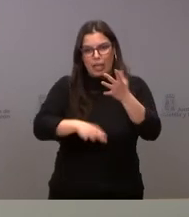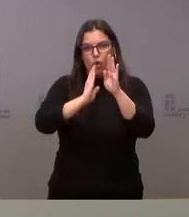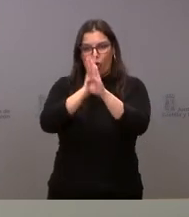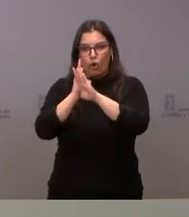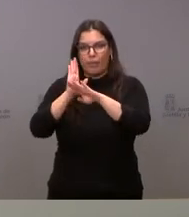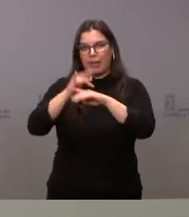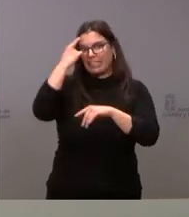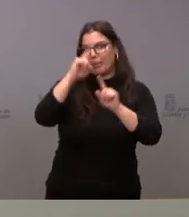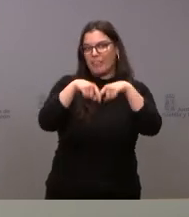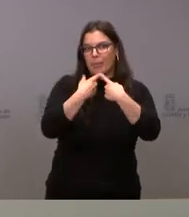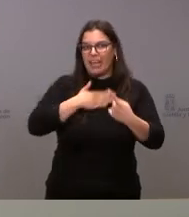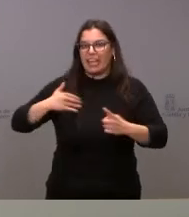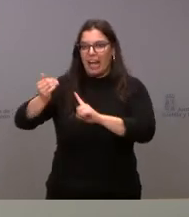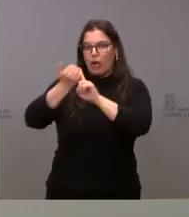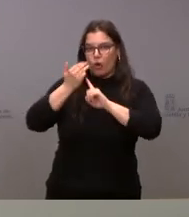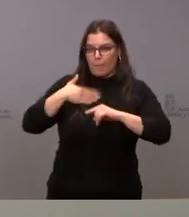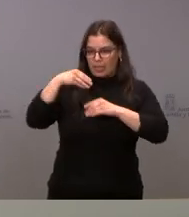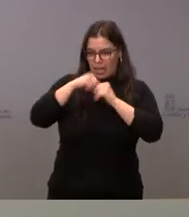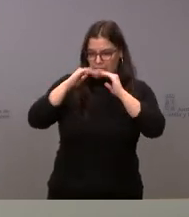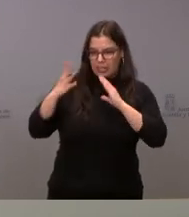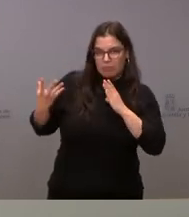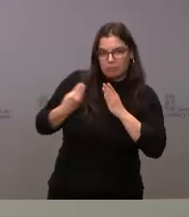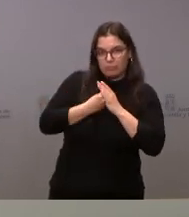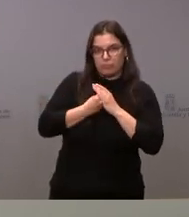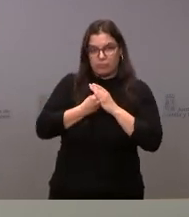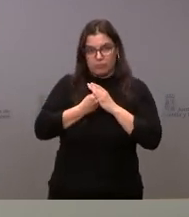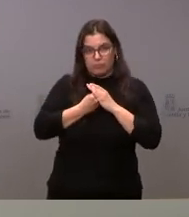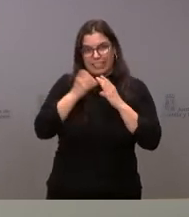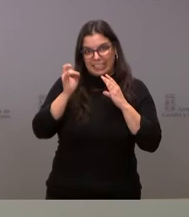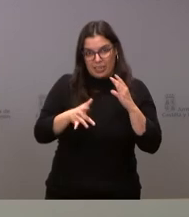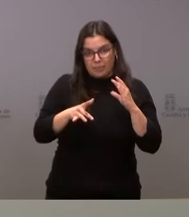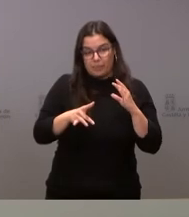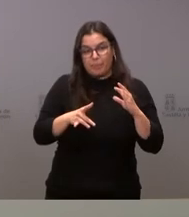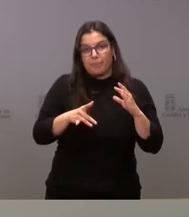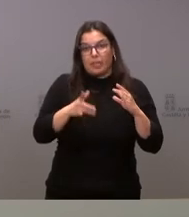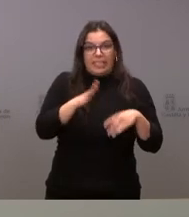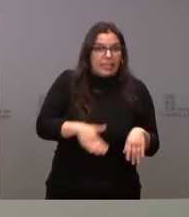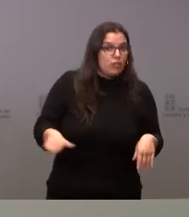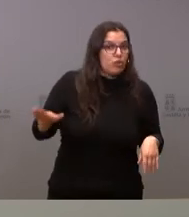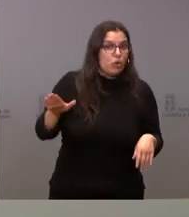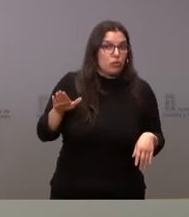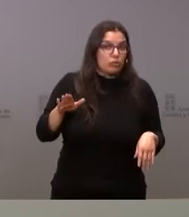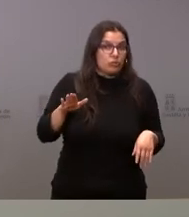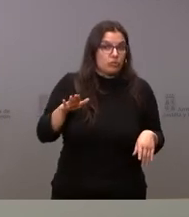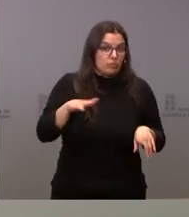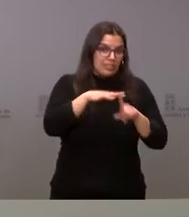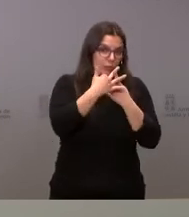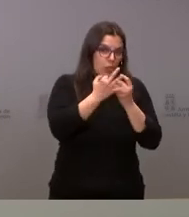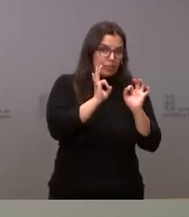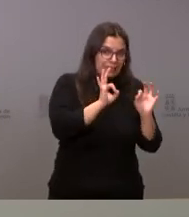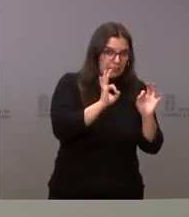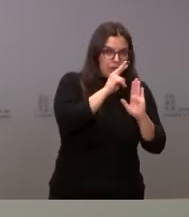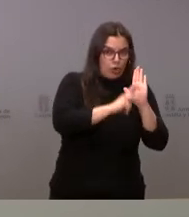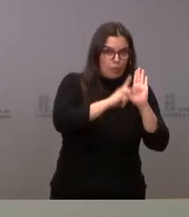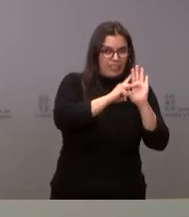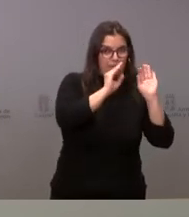acoger en su vivienda bien sea de menores que son unas circunstancias de acogimiento regulados